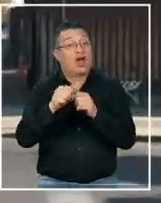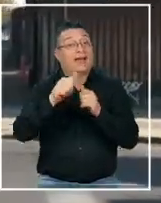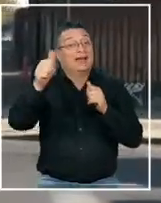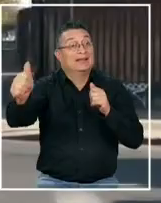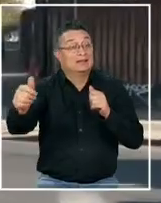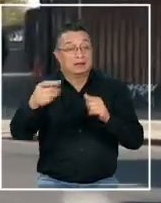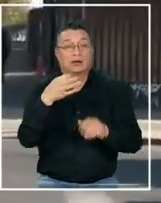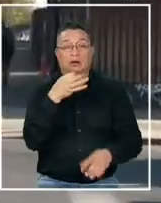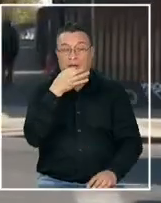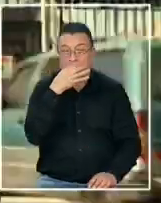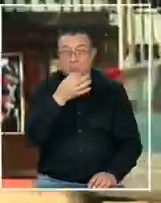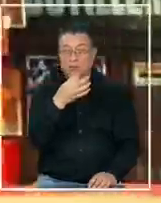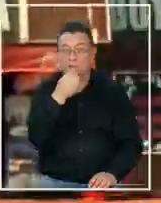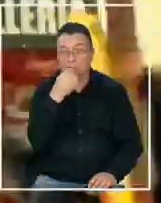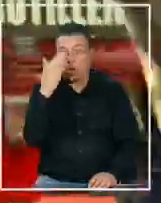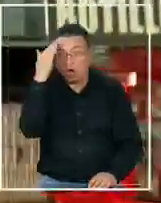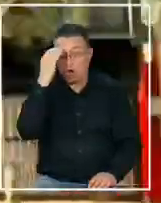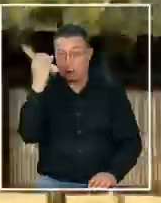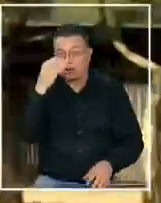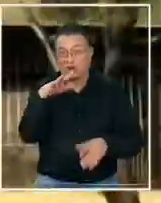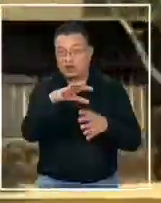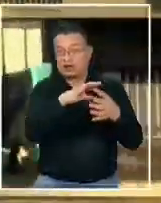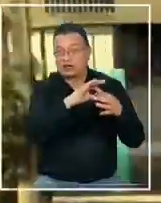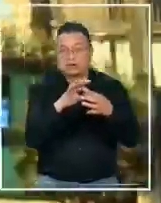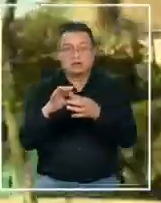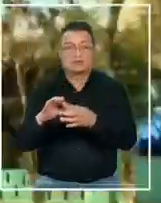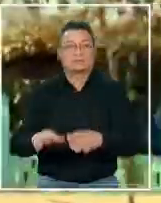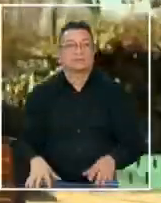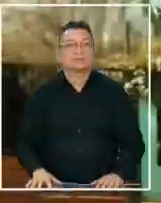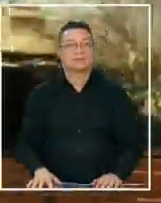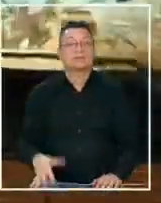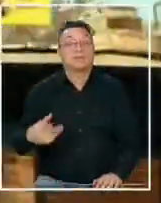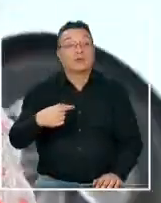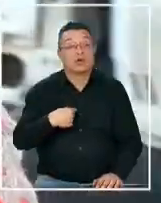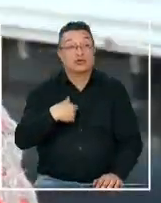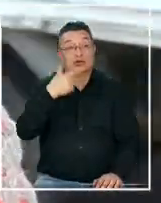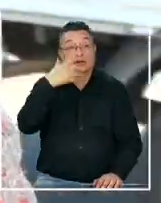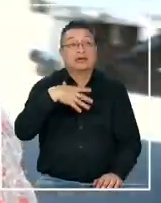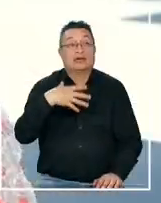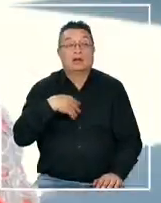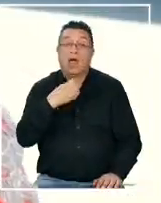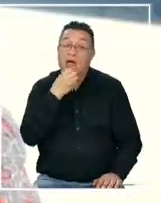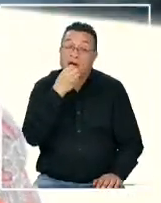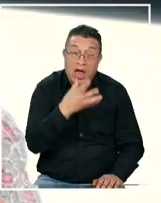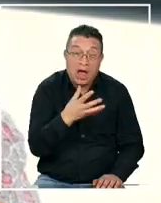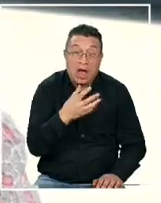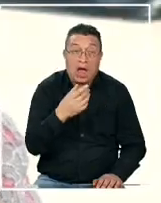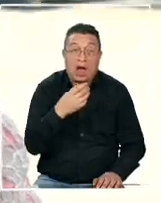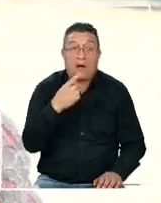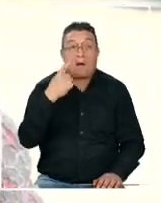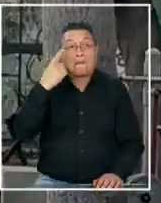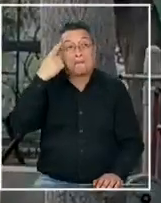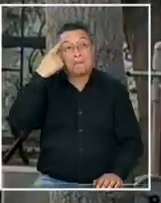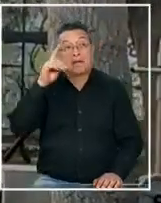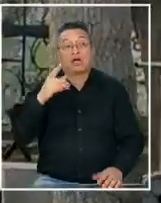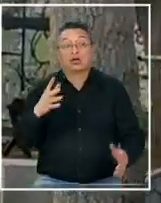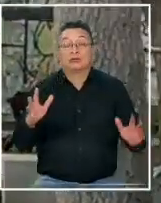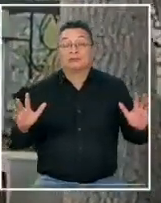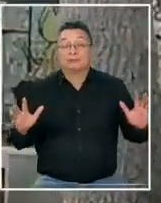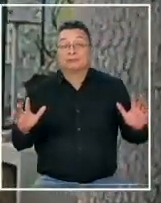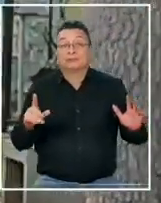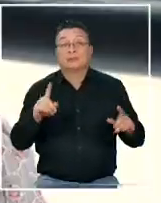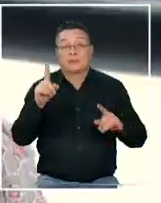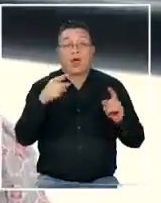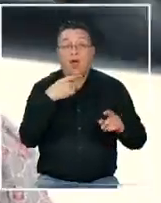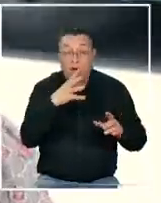una breve apreciación del panorama. Uno quisiera hablar tantas cosas pero ¿qué es que pasa que